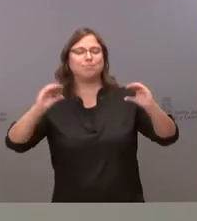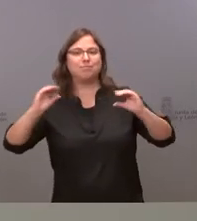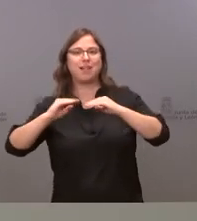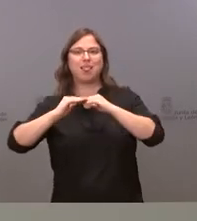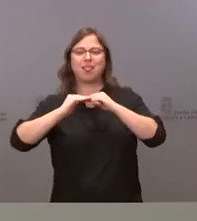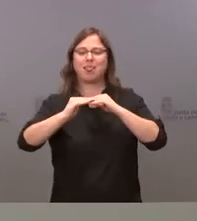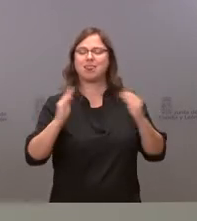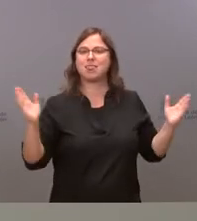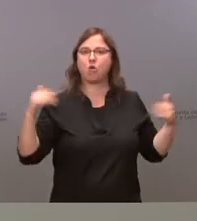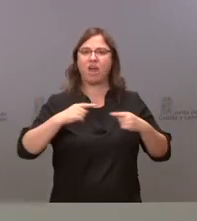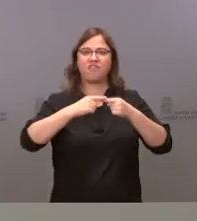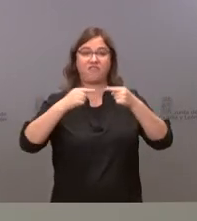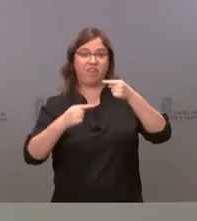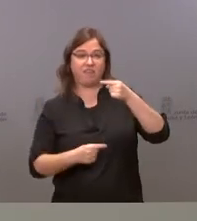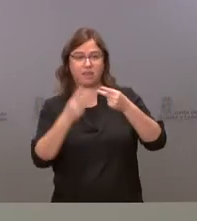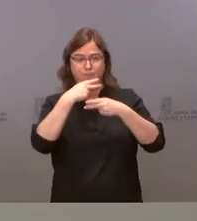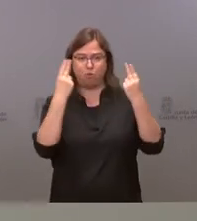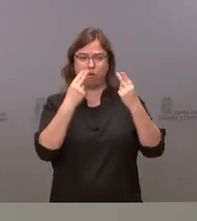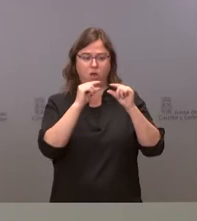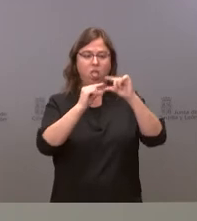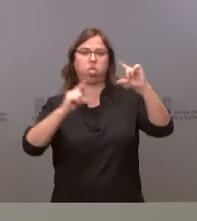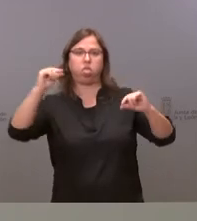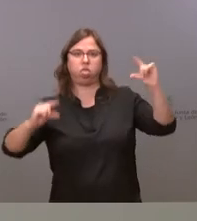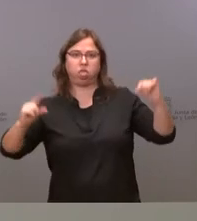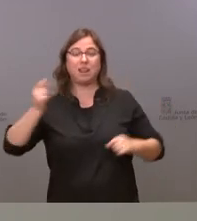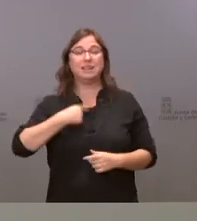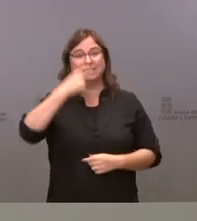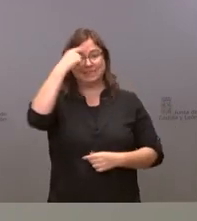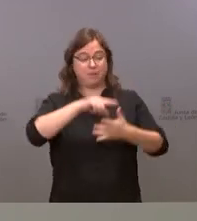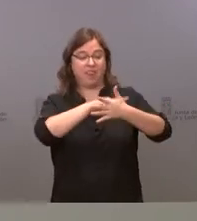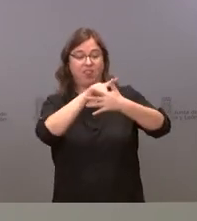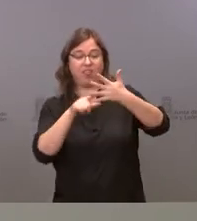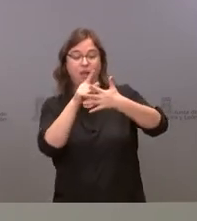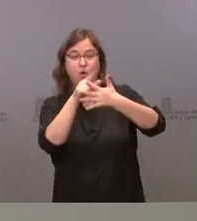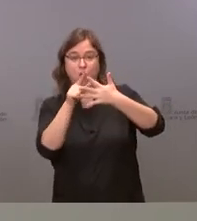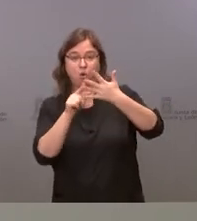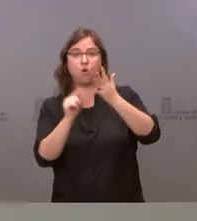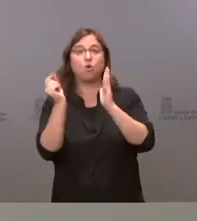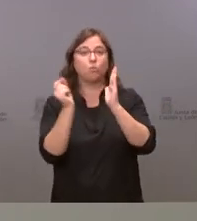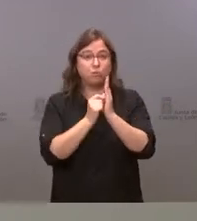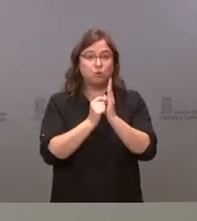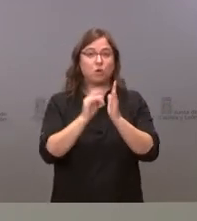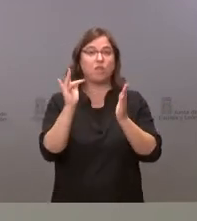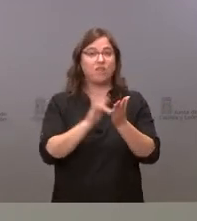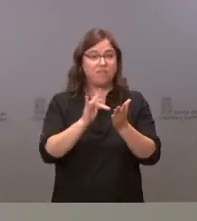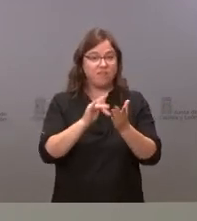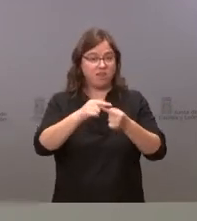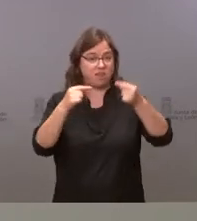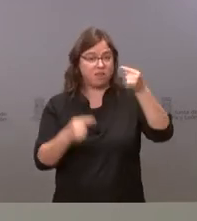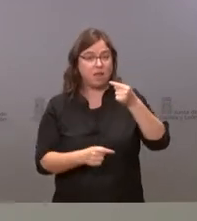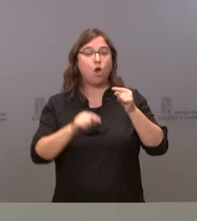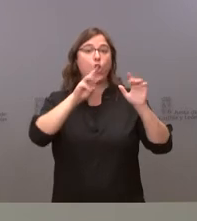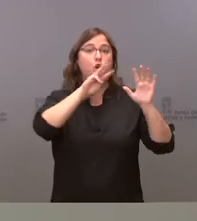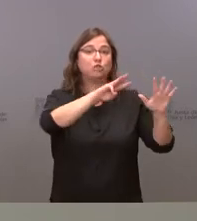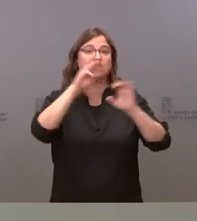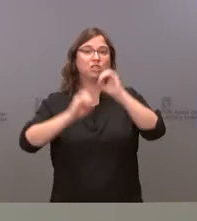del déficit público que como saben ustedes de los cinco puntos de déficit el 88% de esa cifra se lo reserva